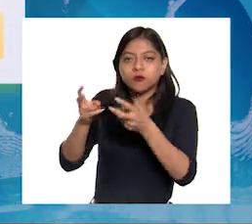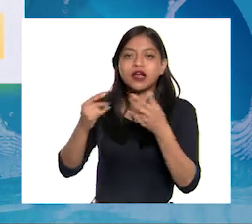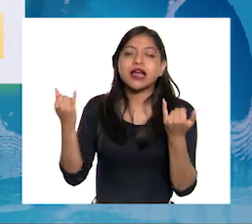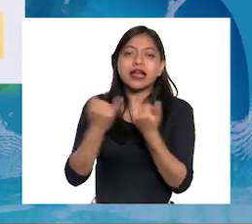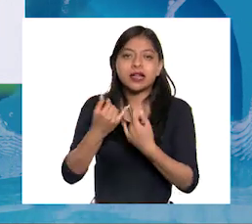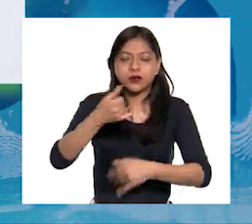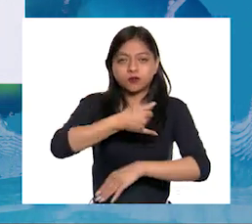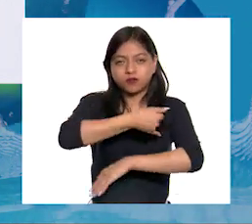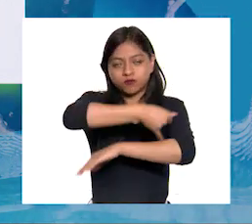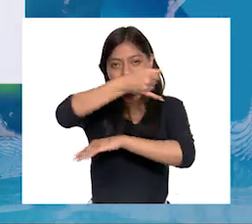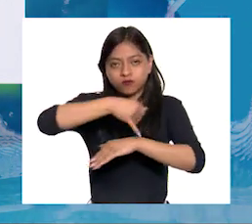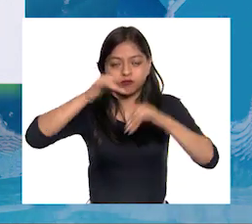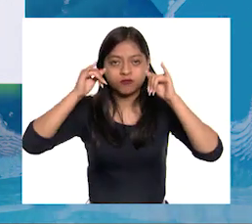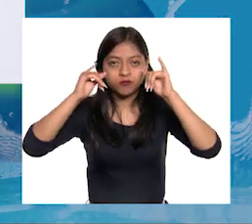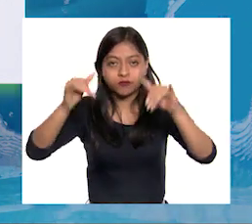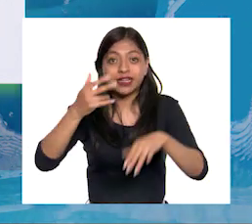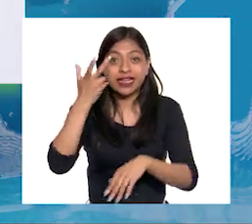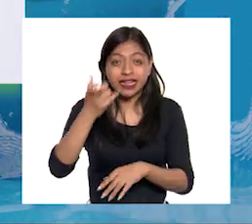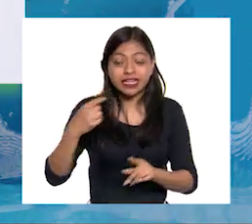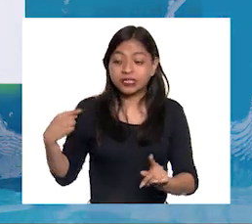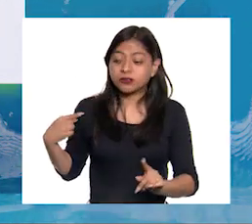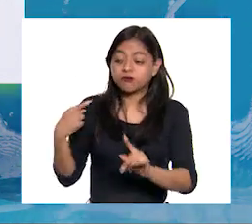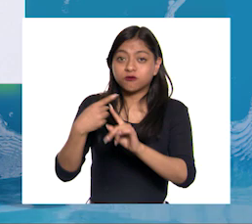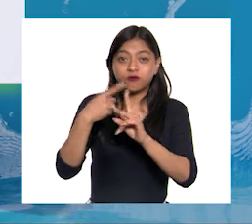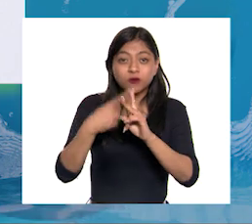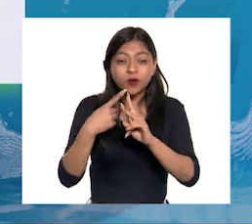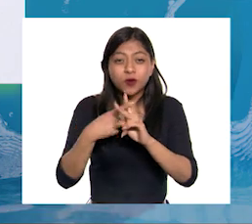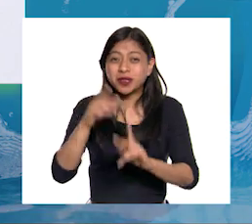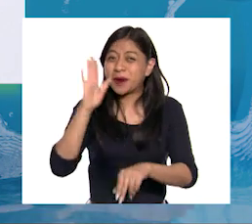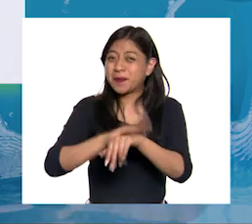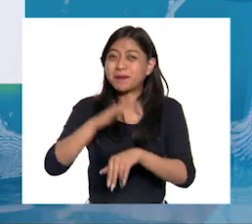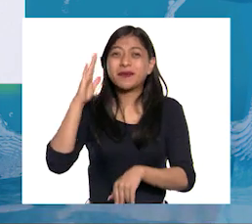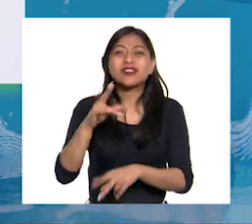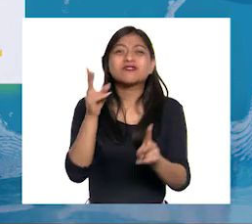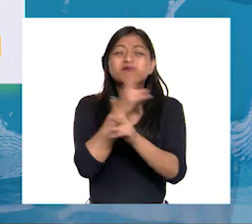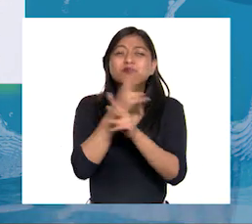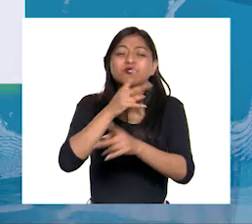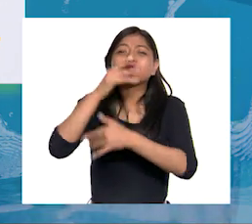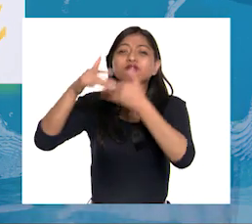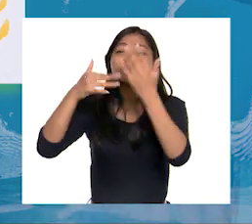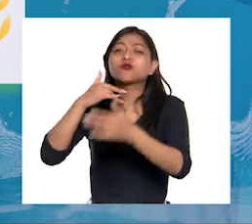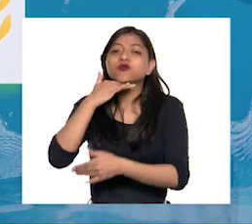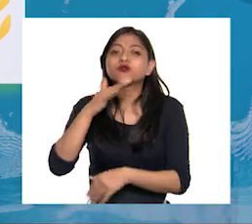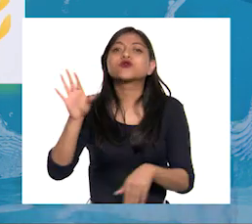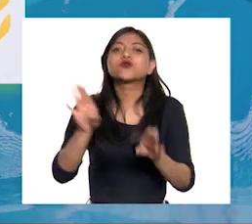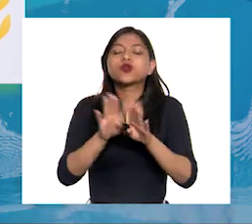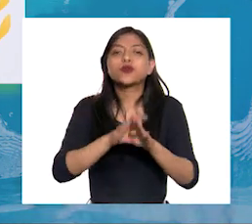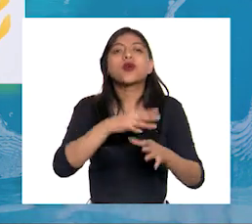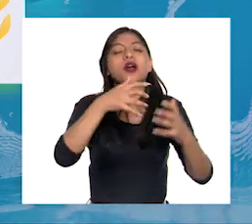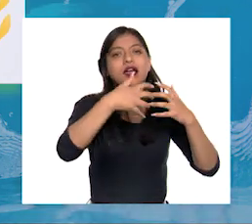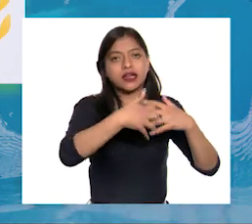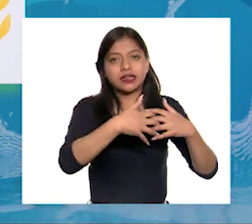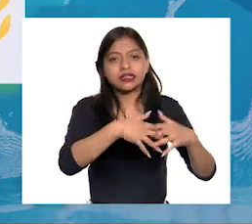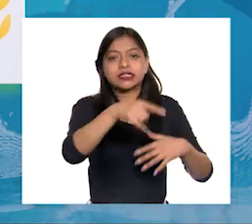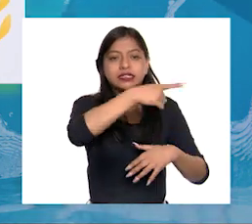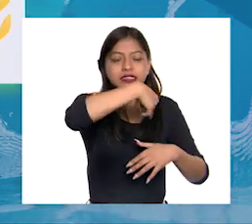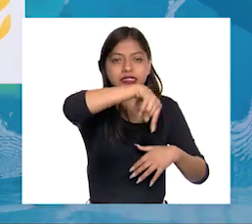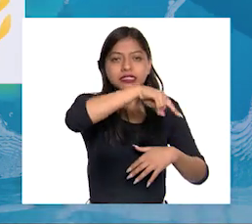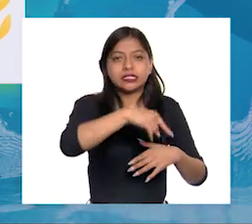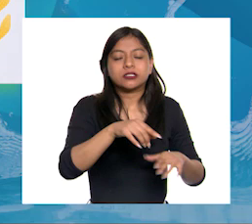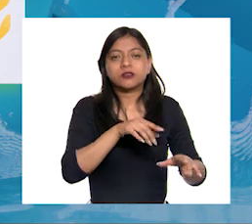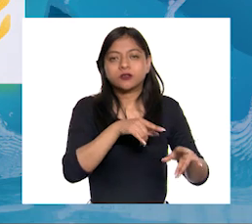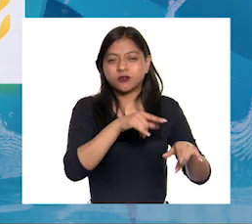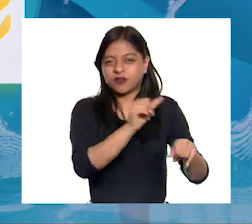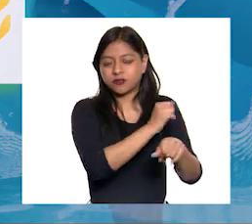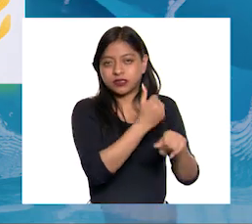agrícolas El inventario identifica que las principales fuentes de emisiones son los automóviles y transporte público Las actividades